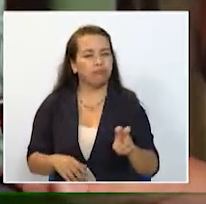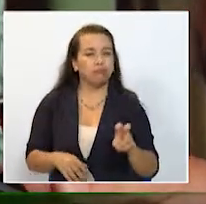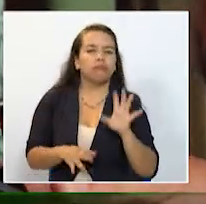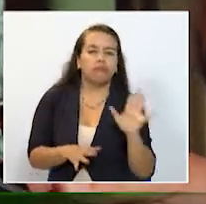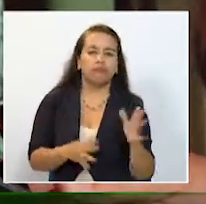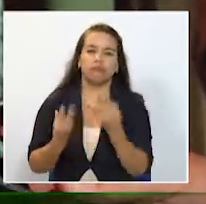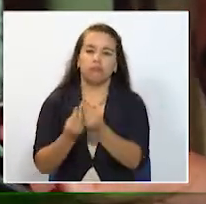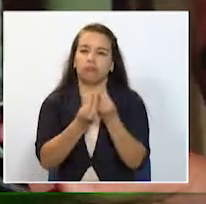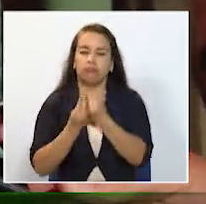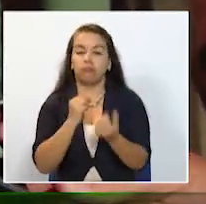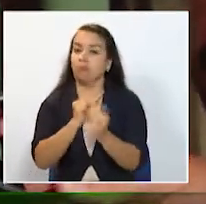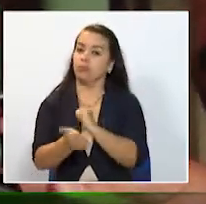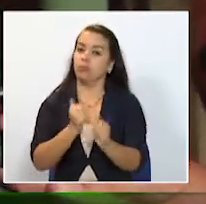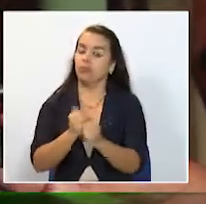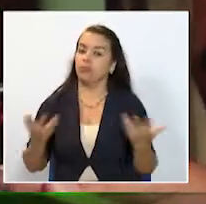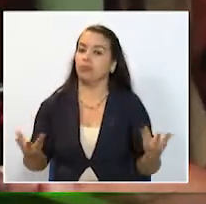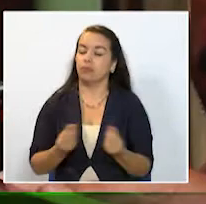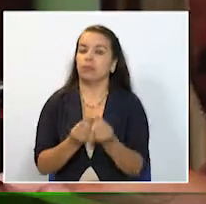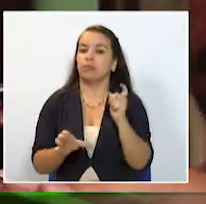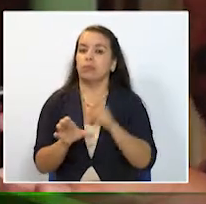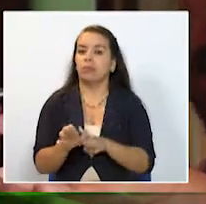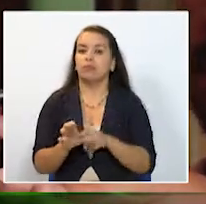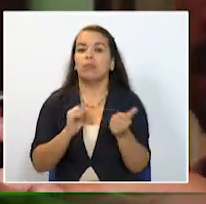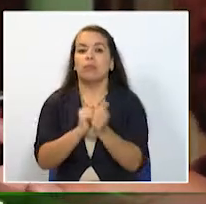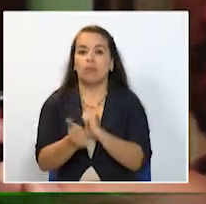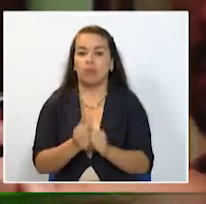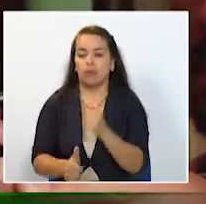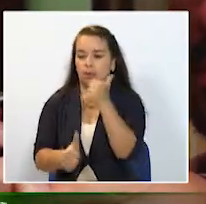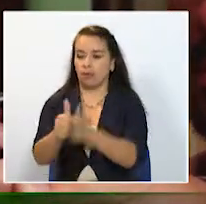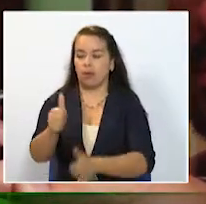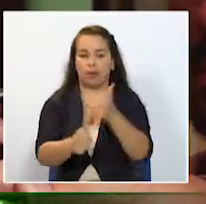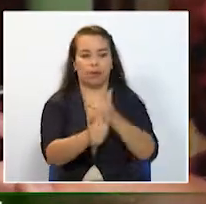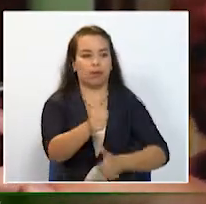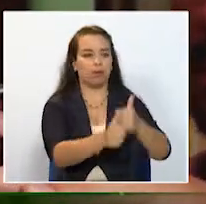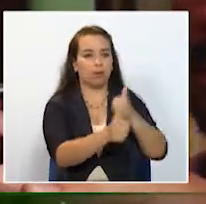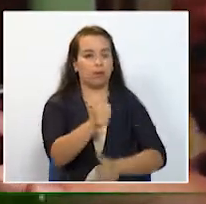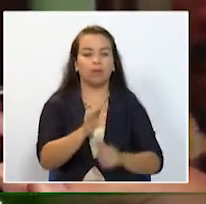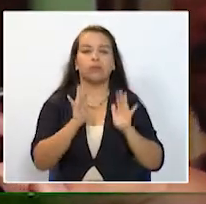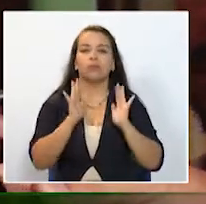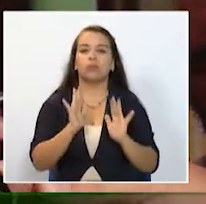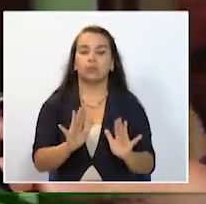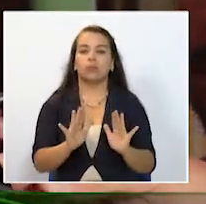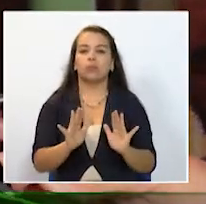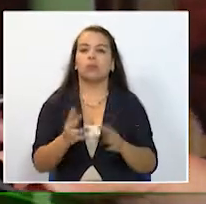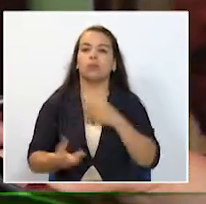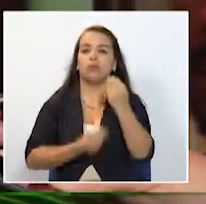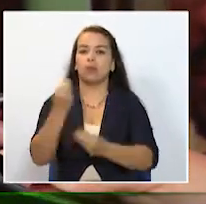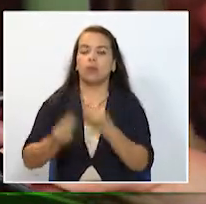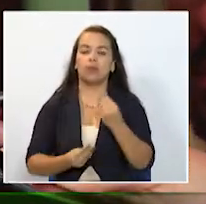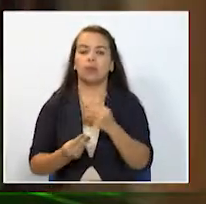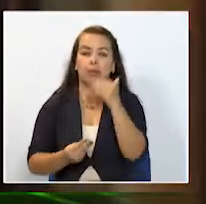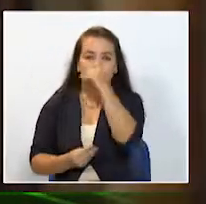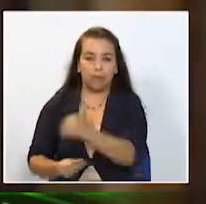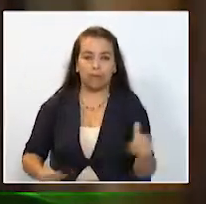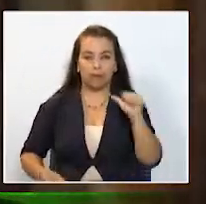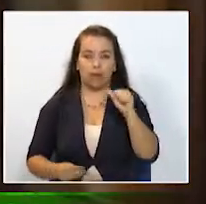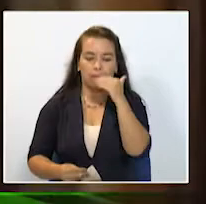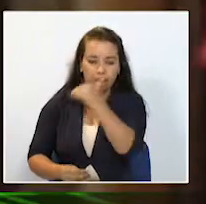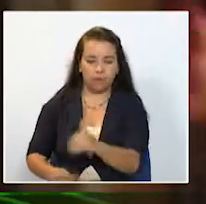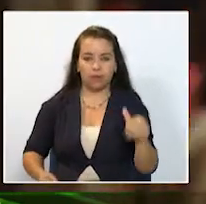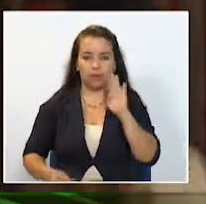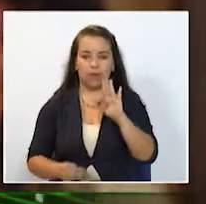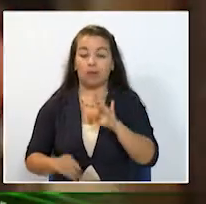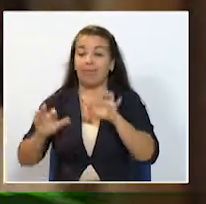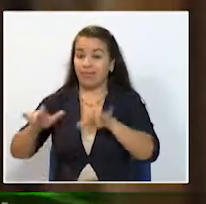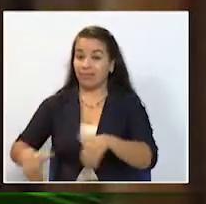deportivas entre deportes de conjunto de deportes individuales en las dos categorías que manejan que son infantil A e infantil B el nuevo secretario